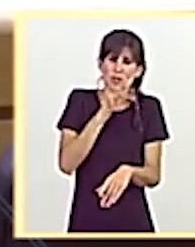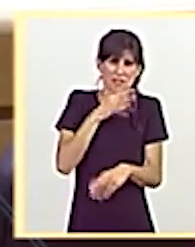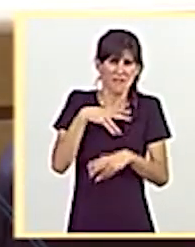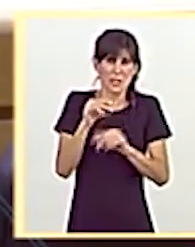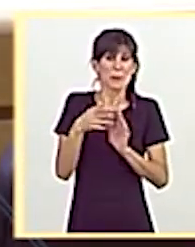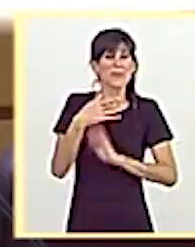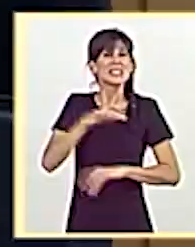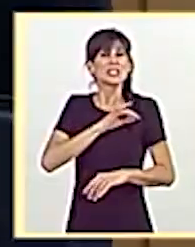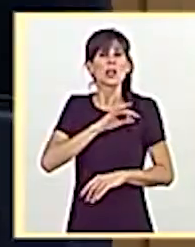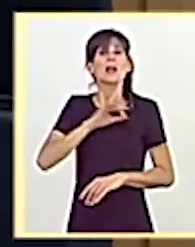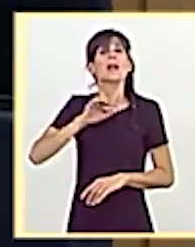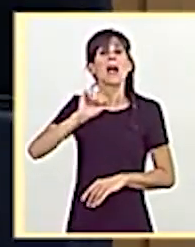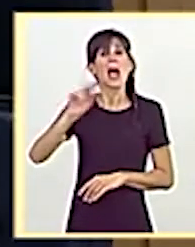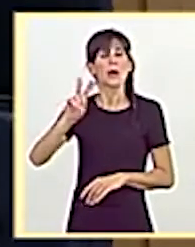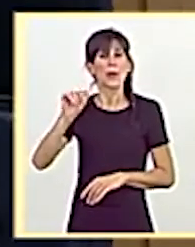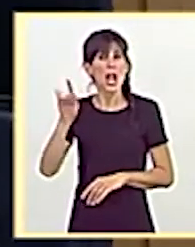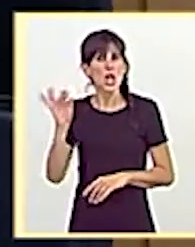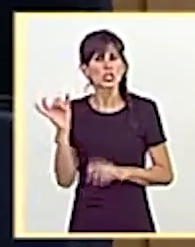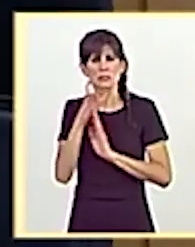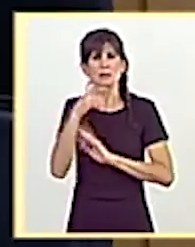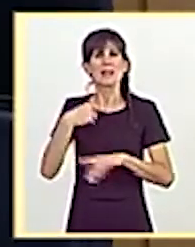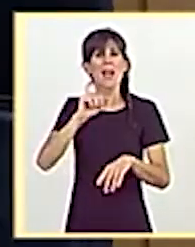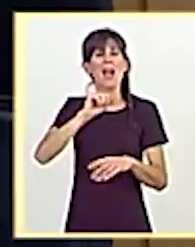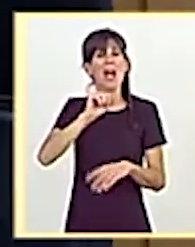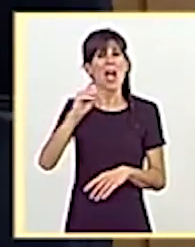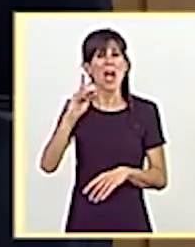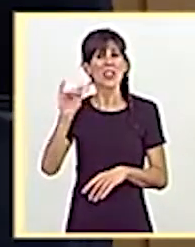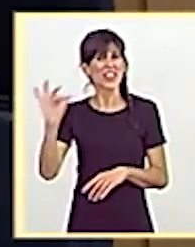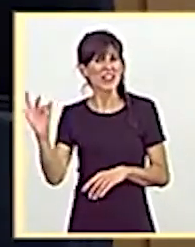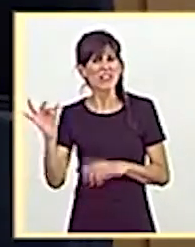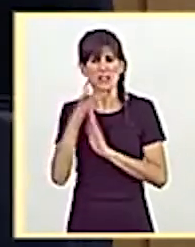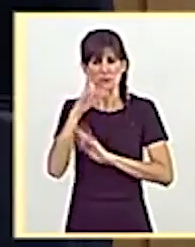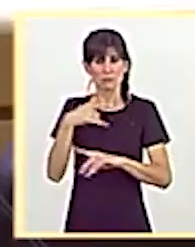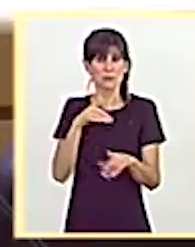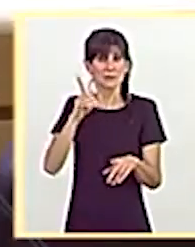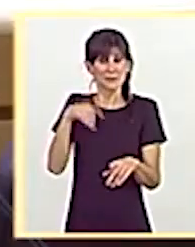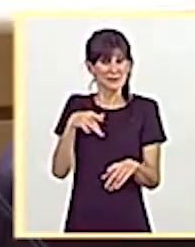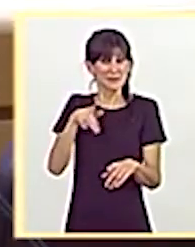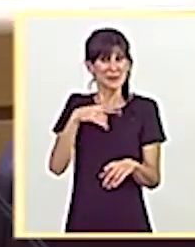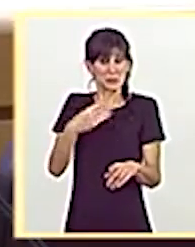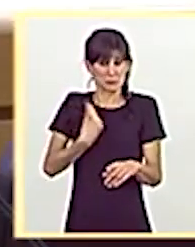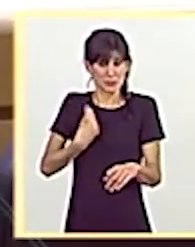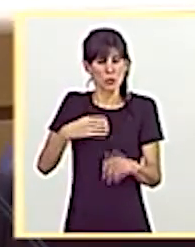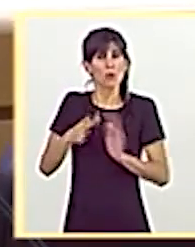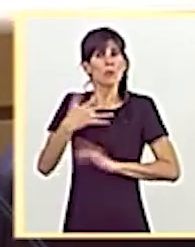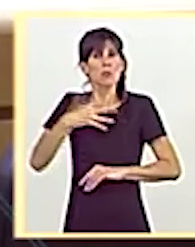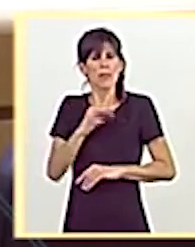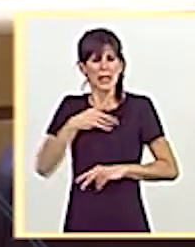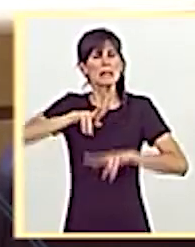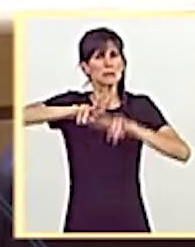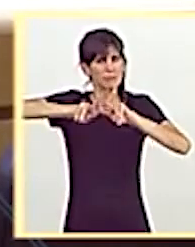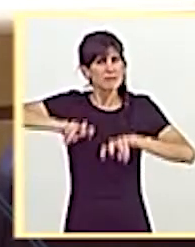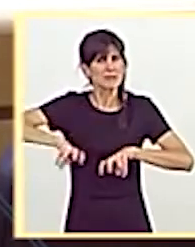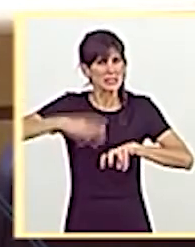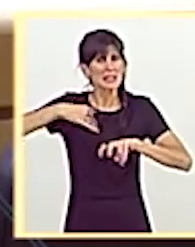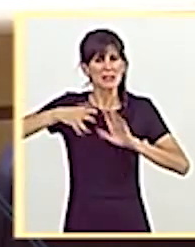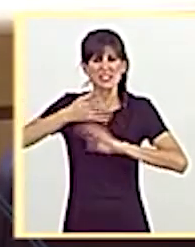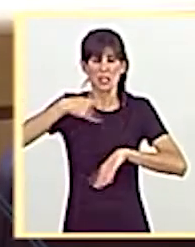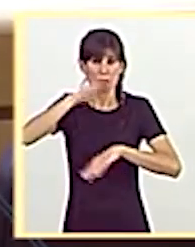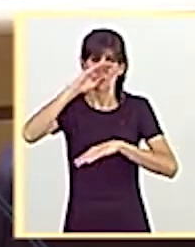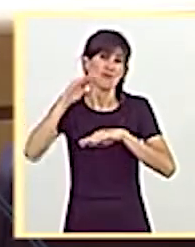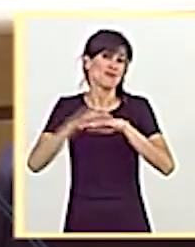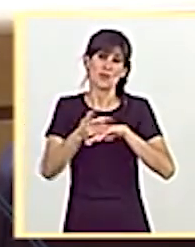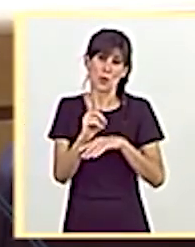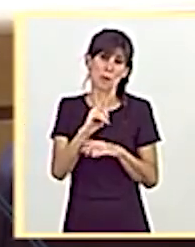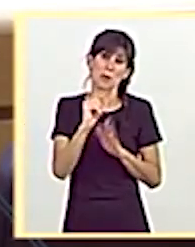realizamos una reunión con ADIF, con los dos alcaldes y la señora de Castel y Omisdo, y mismo, donde pudimos revisar que el incumplimiento